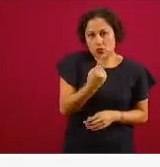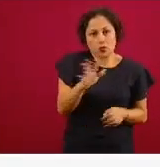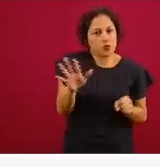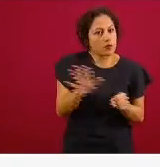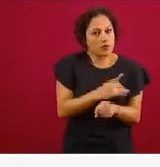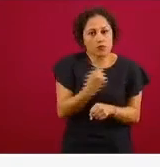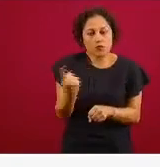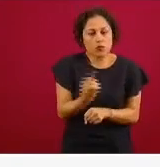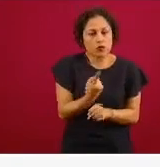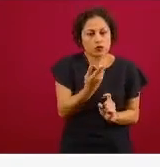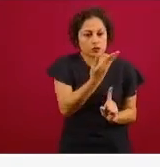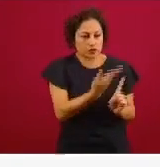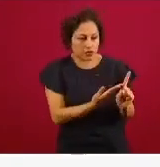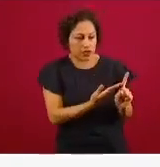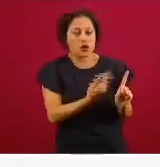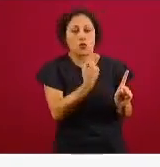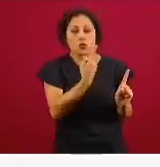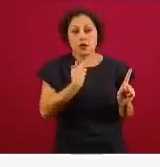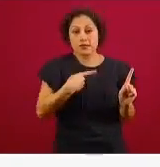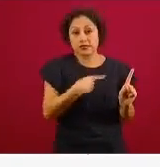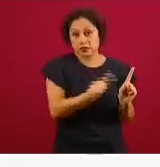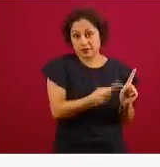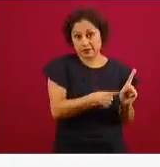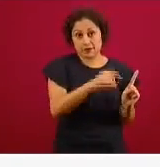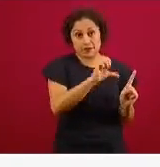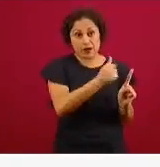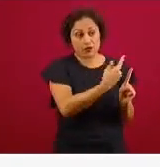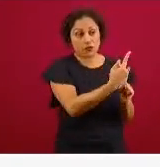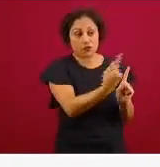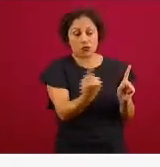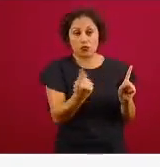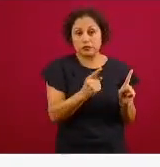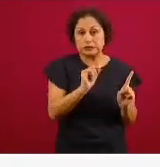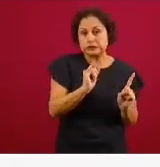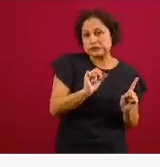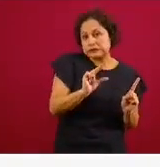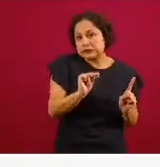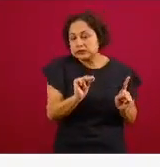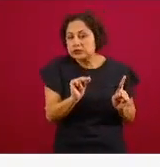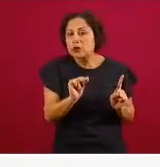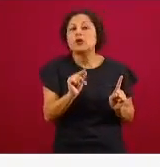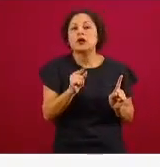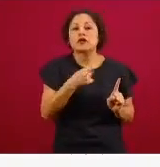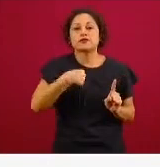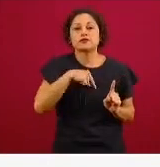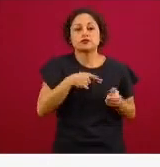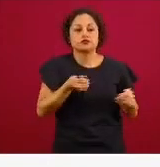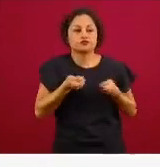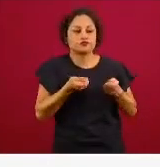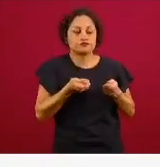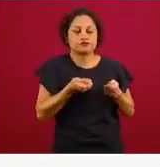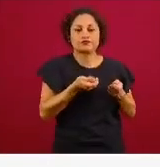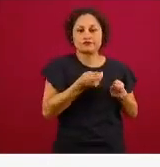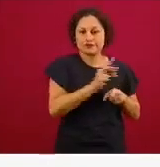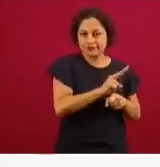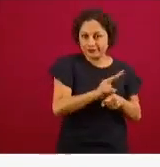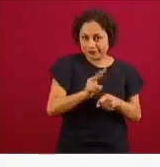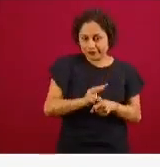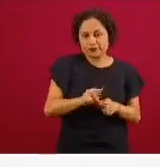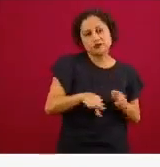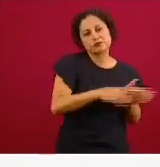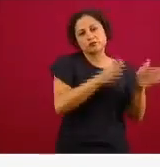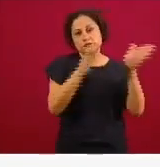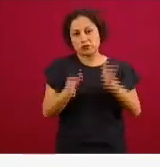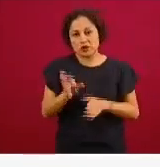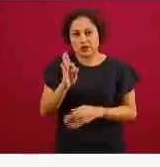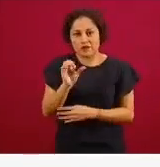sospechosos porque está vinculada con la técnica de contención pero cuando entramos a fase 2 y así lo teníamos